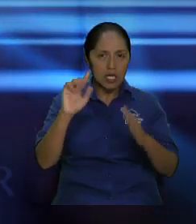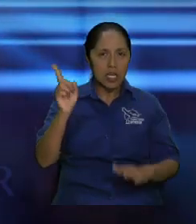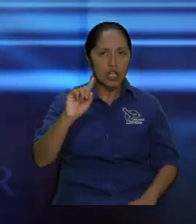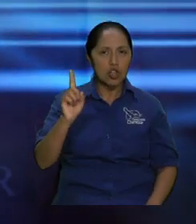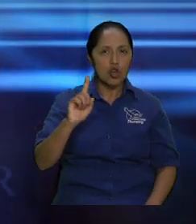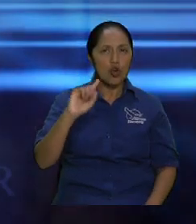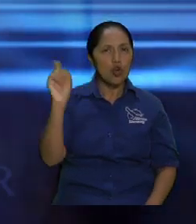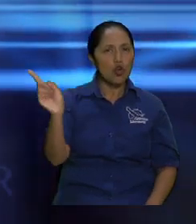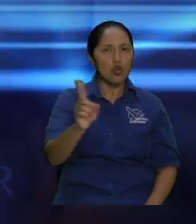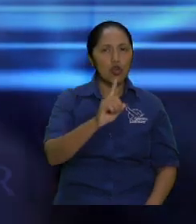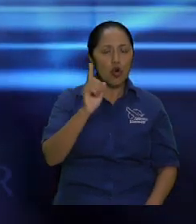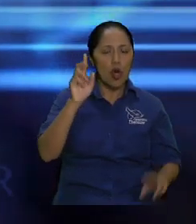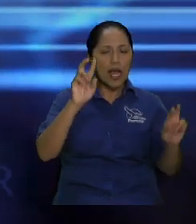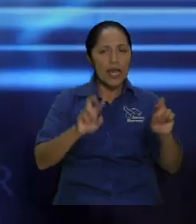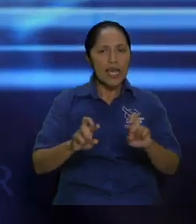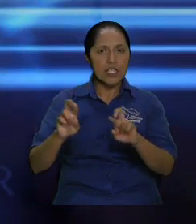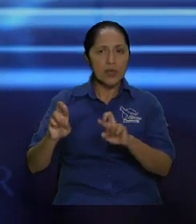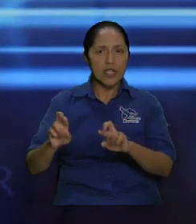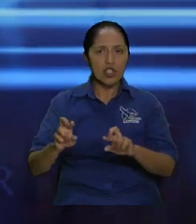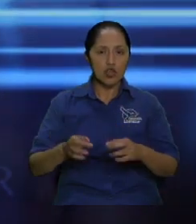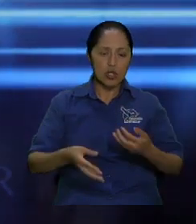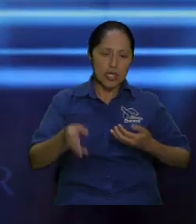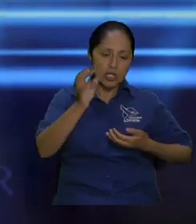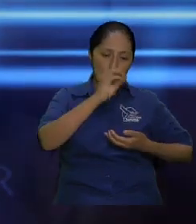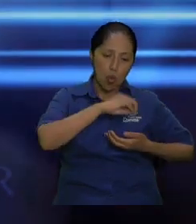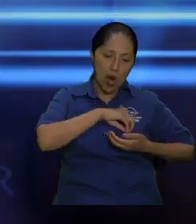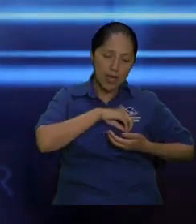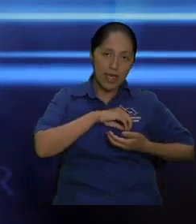una vez que estaba estudiando la palabra